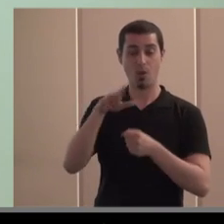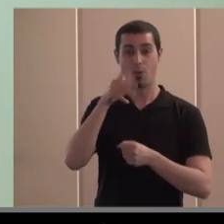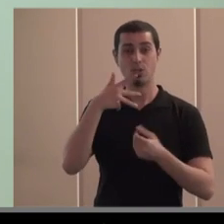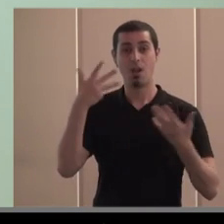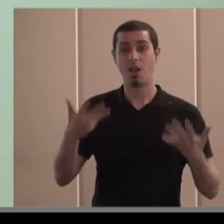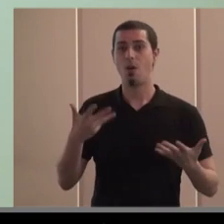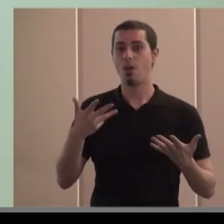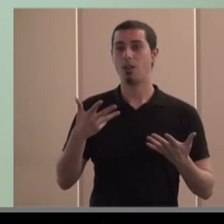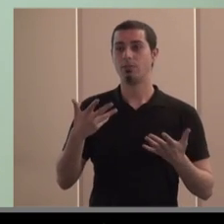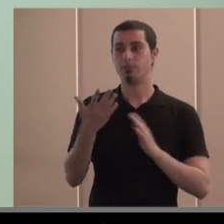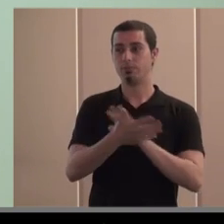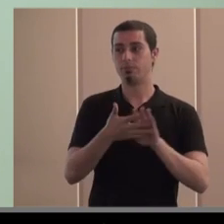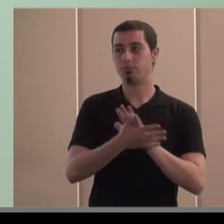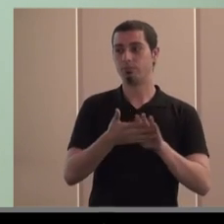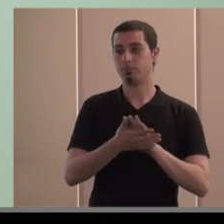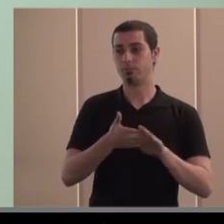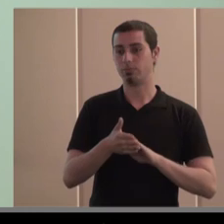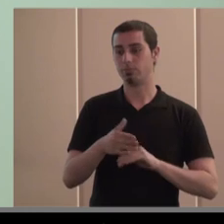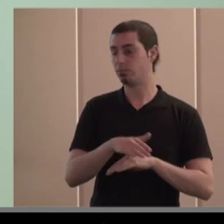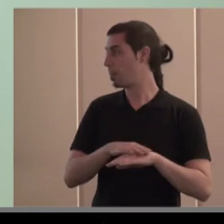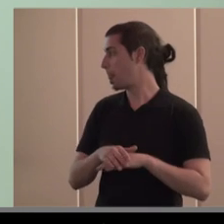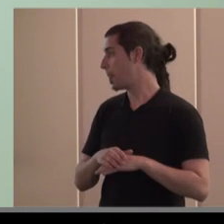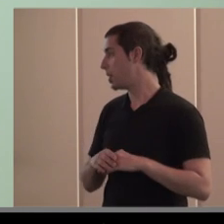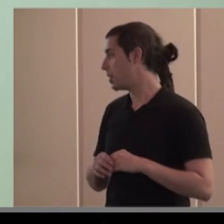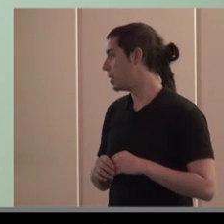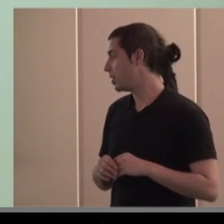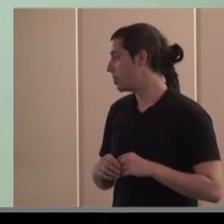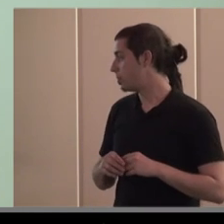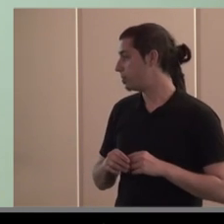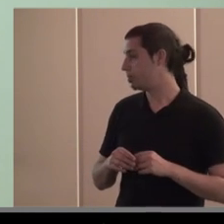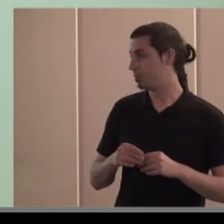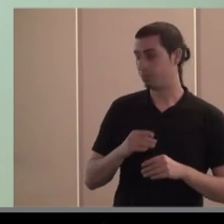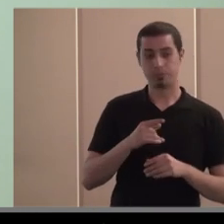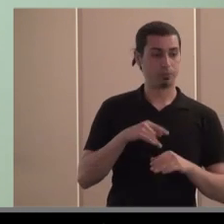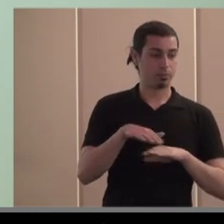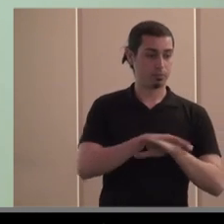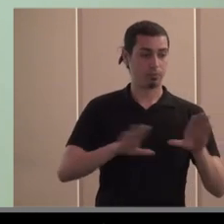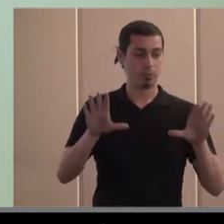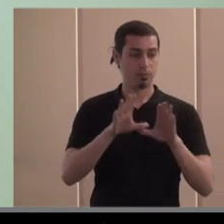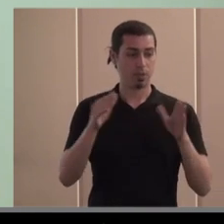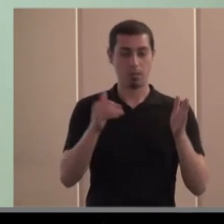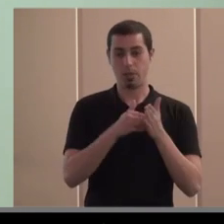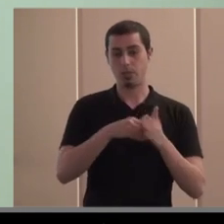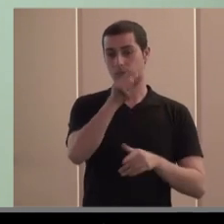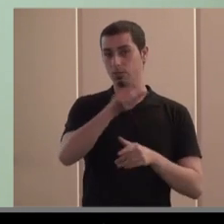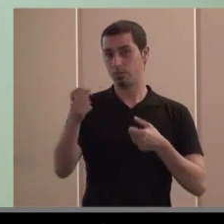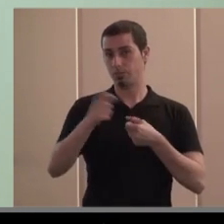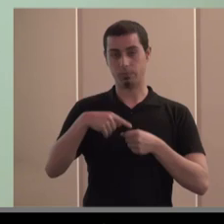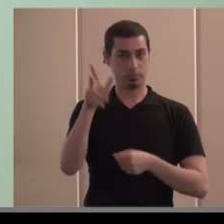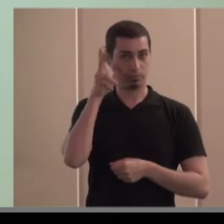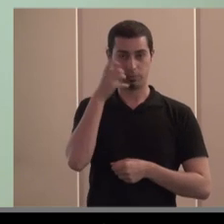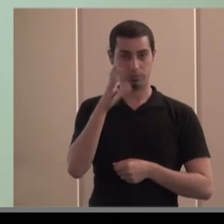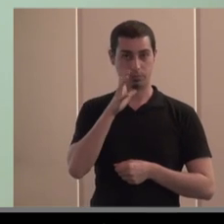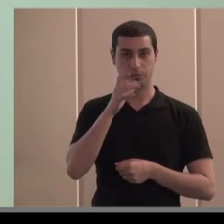actualidad alrededor de 1.700.000 socios consumidores y alrededor de 10.000 socios trabajadores y se dedica a